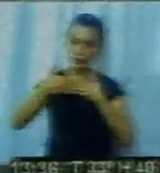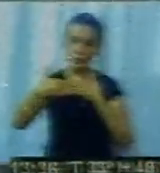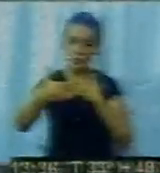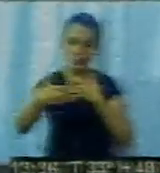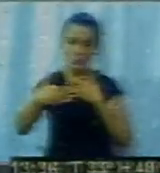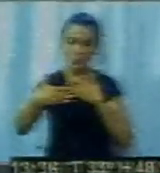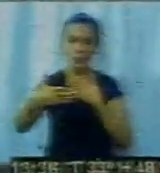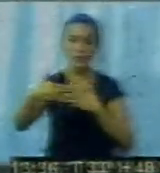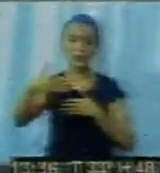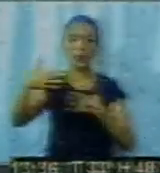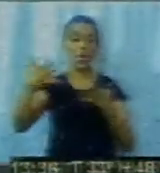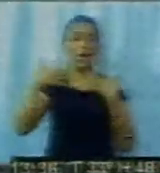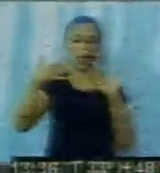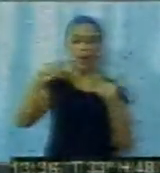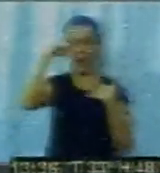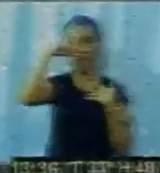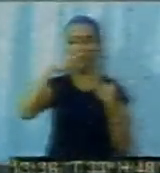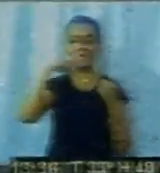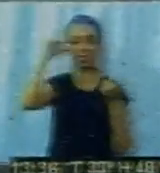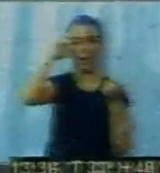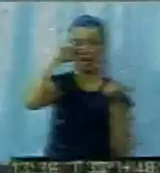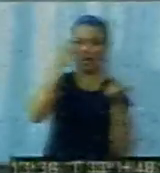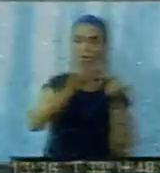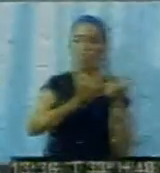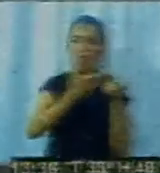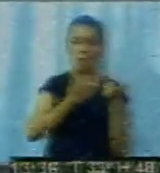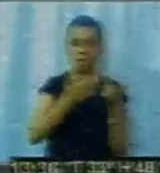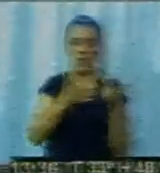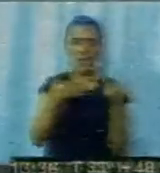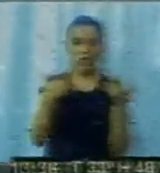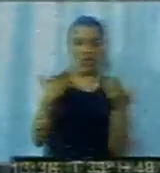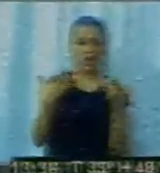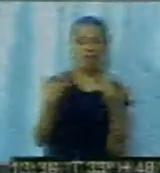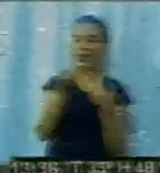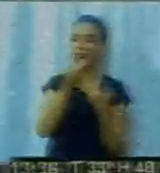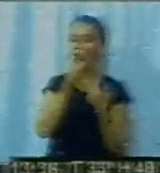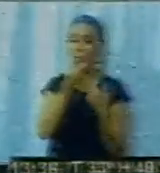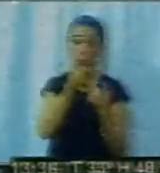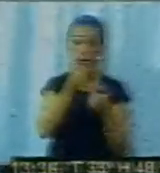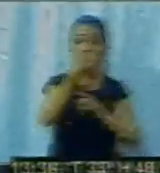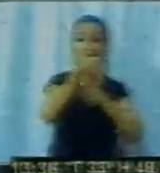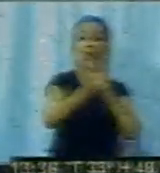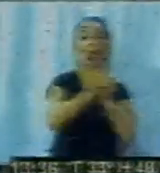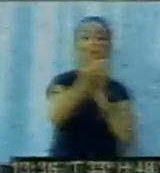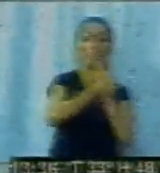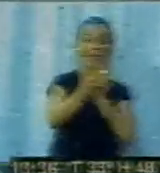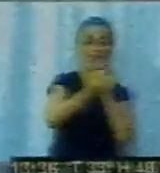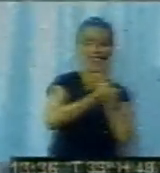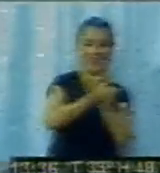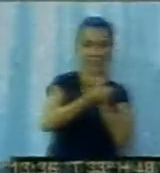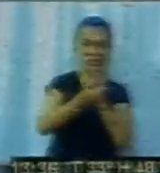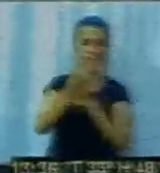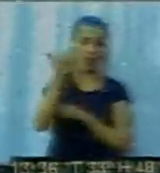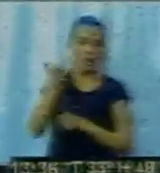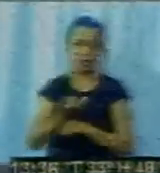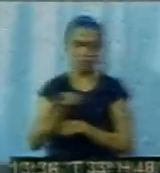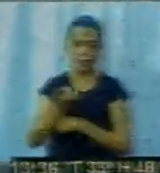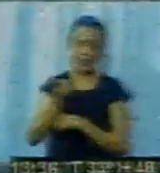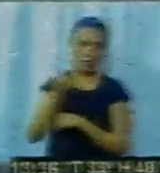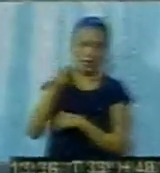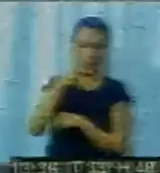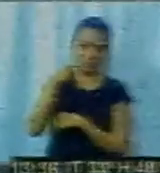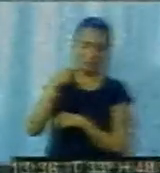como es en el deporte, en el caso de la Olimpiada, ya tenemos la cena blanca